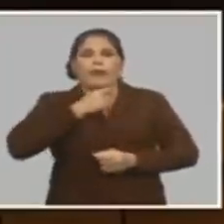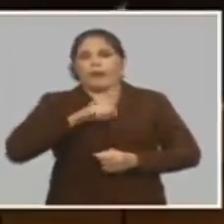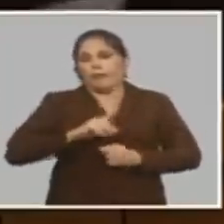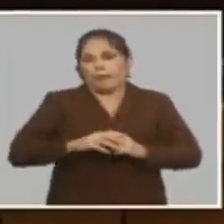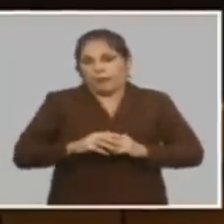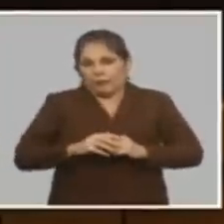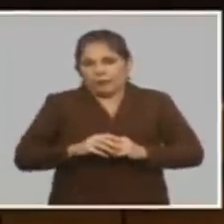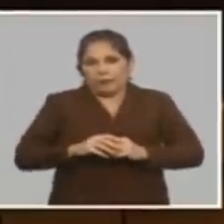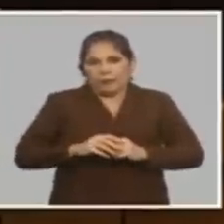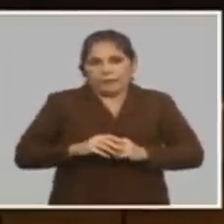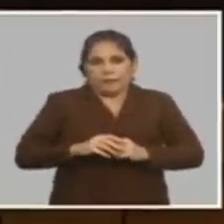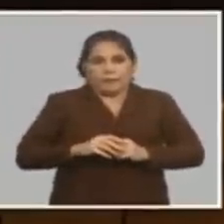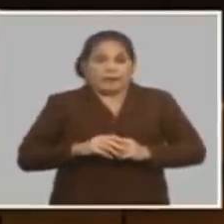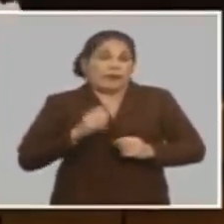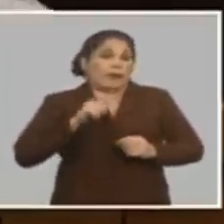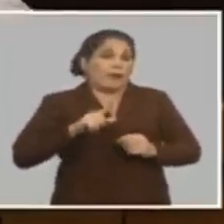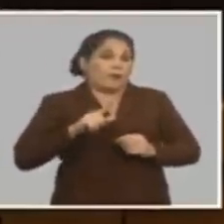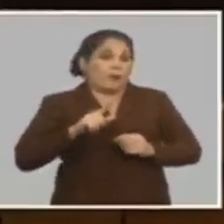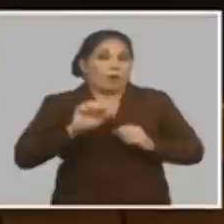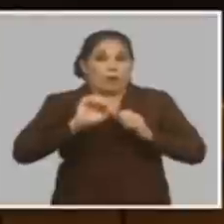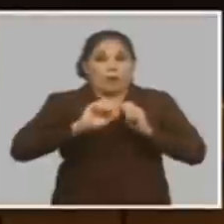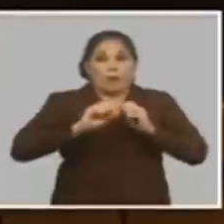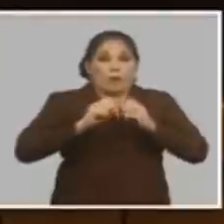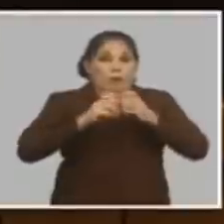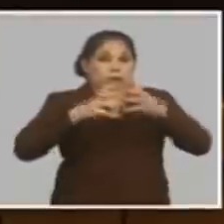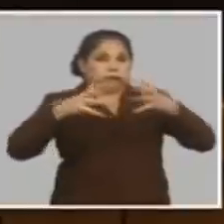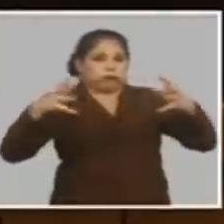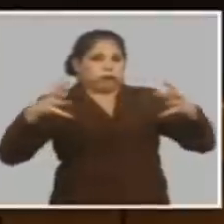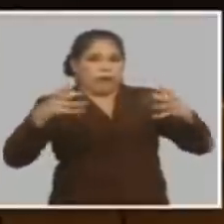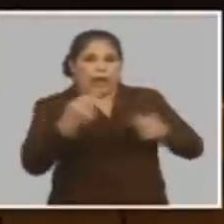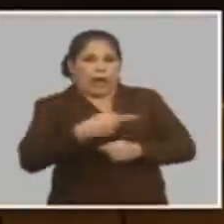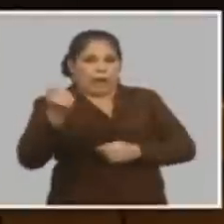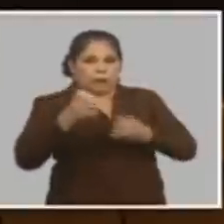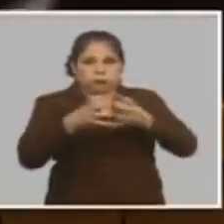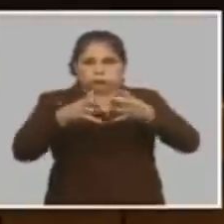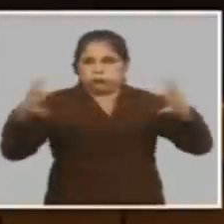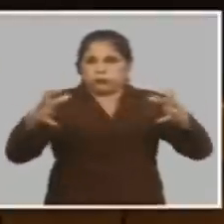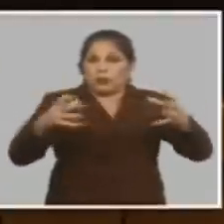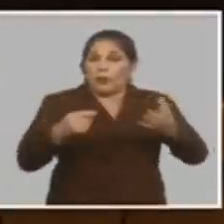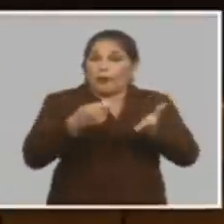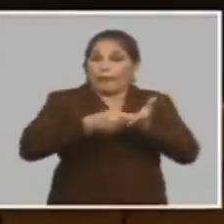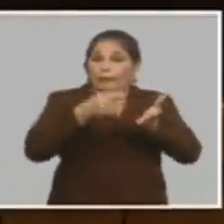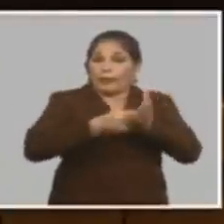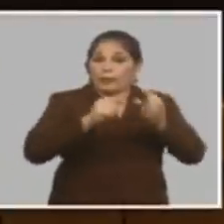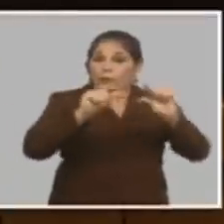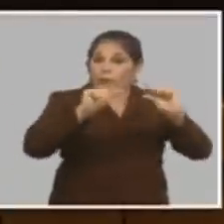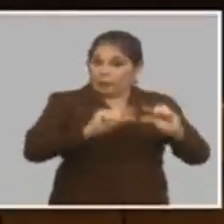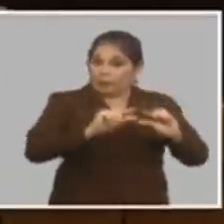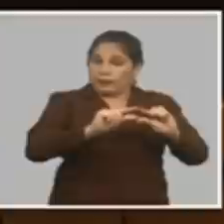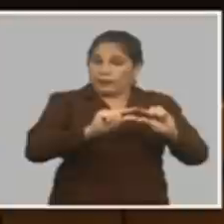que se dispare la inflación después con los precios minoristas